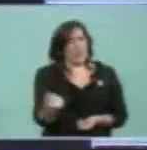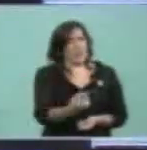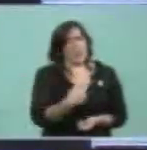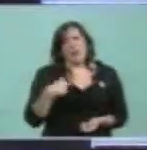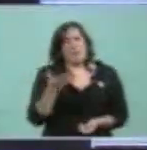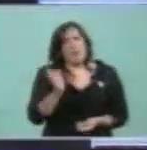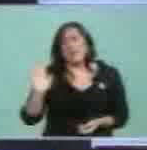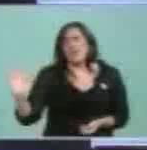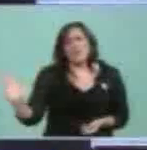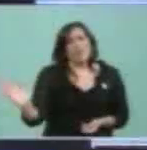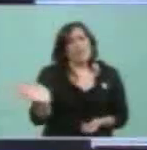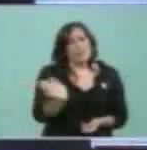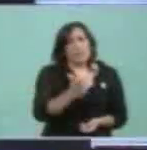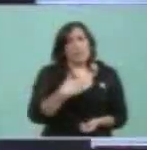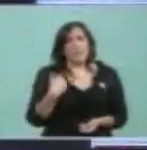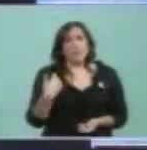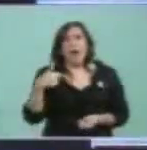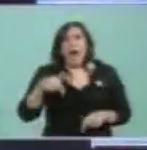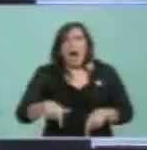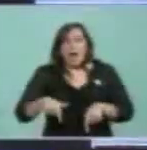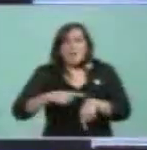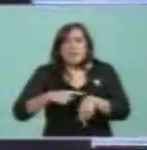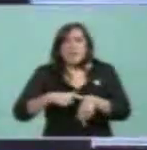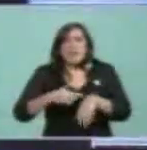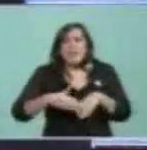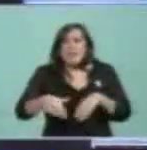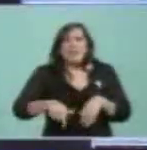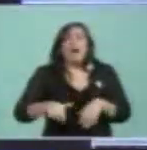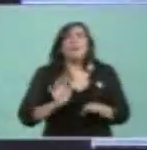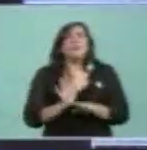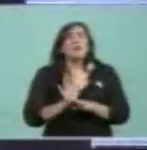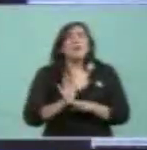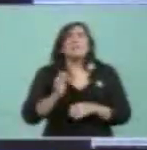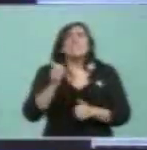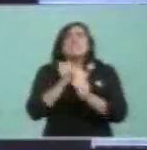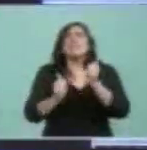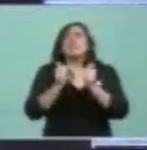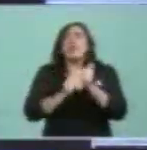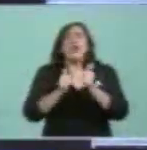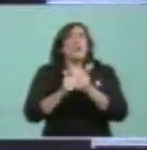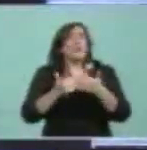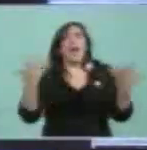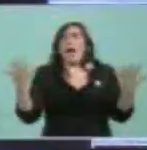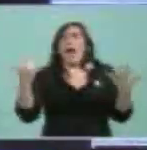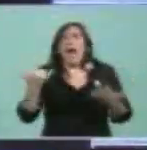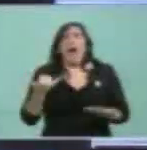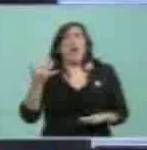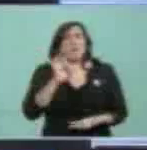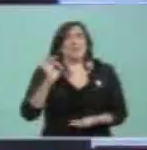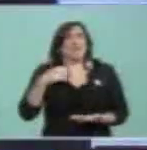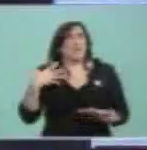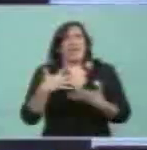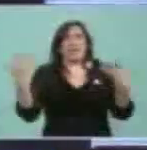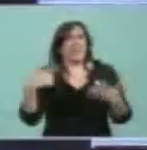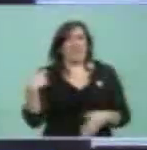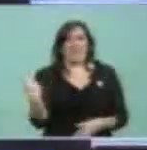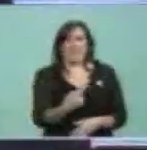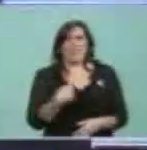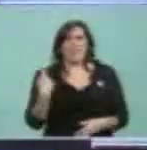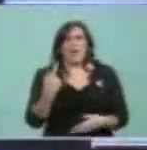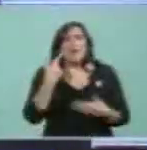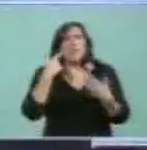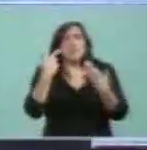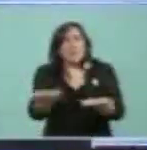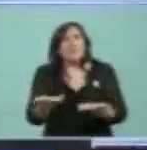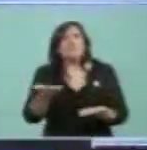a todos los argentinos que estamos ante una oportunidad histórica, hemos logrado demostrarnos a nosotros mismos que